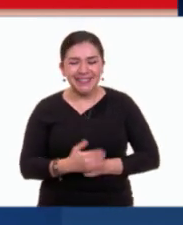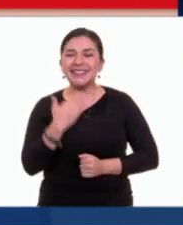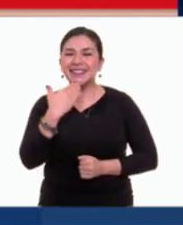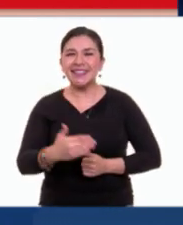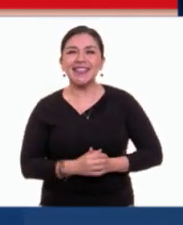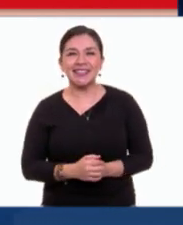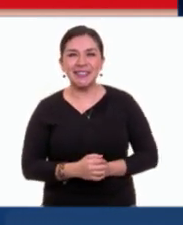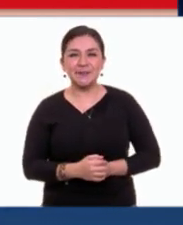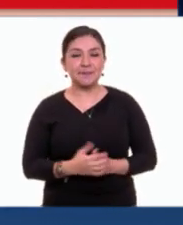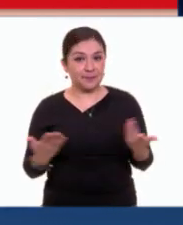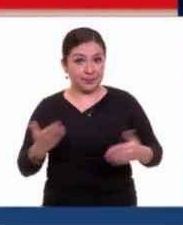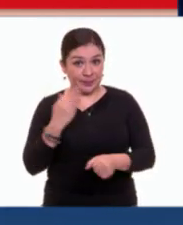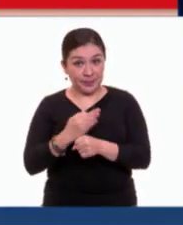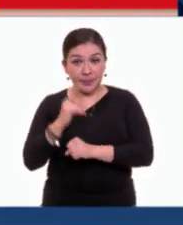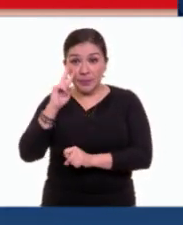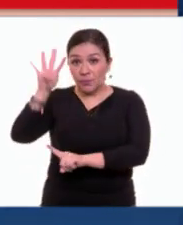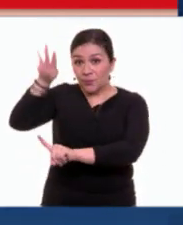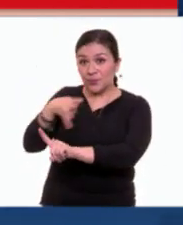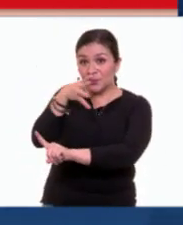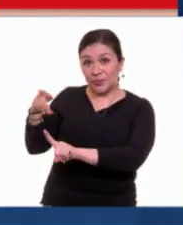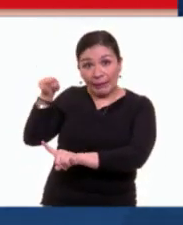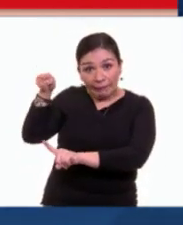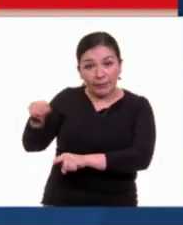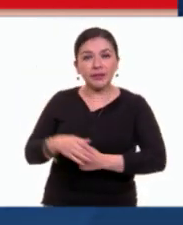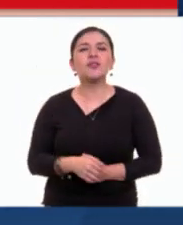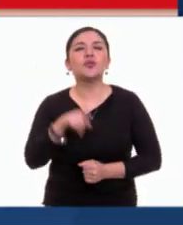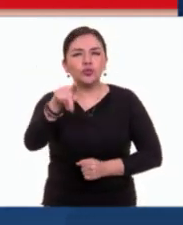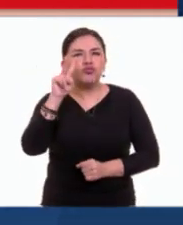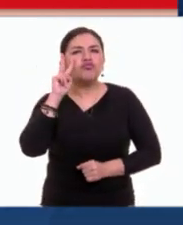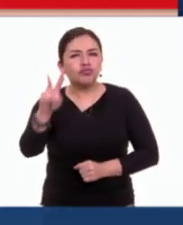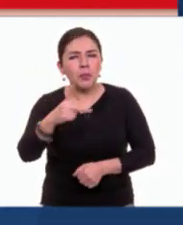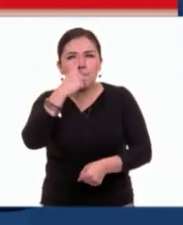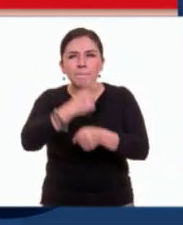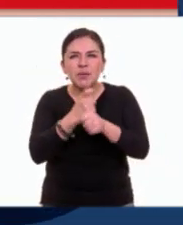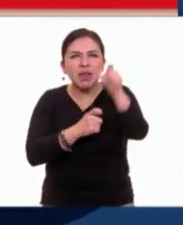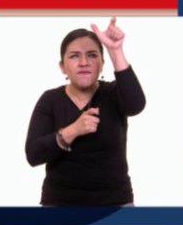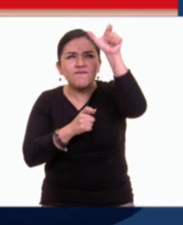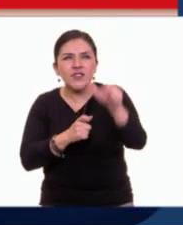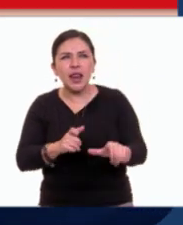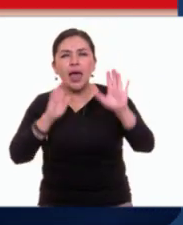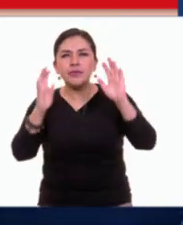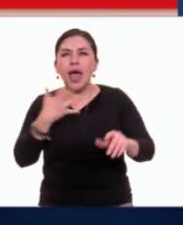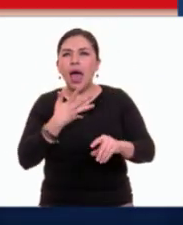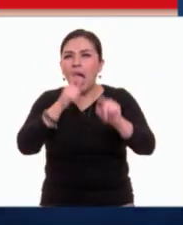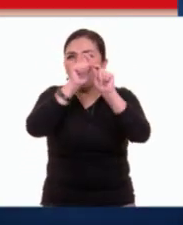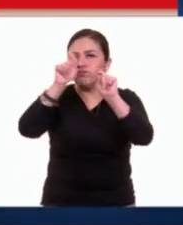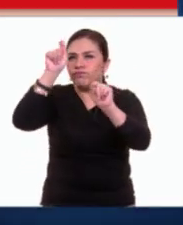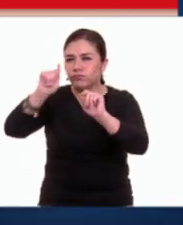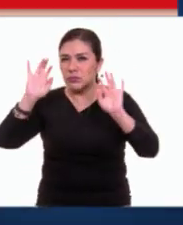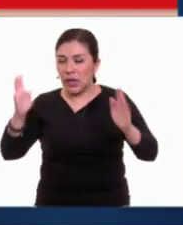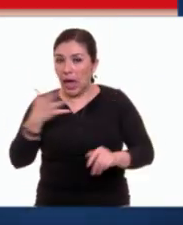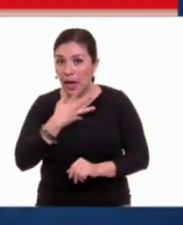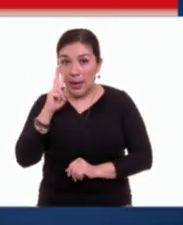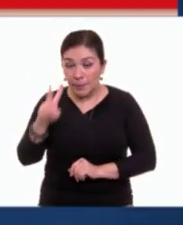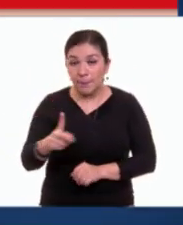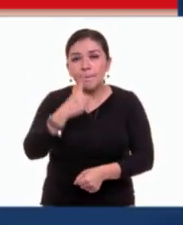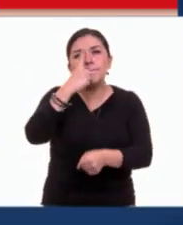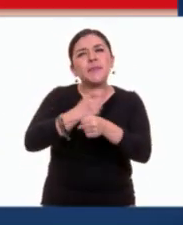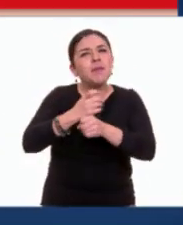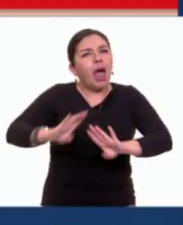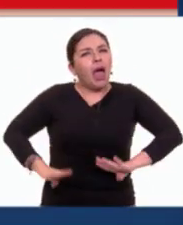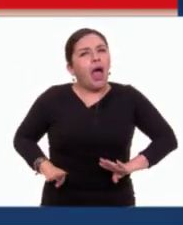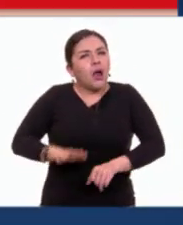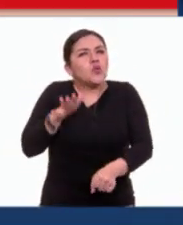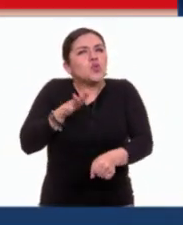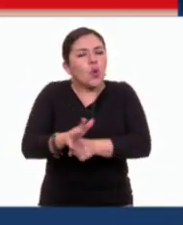Juan Carlos. Pues vamos directo a la tabla. Como podemos ver, la primera fila ya está prellenada. El primer aspecto a tomar